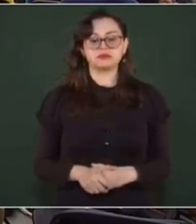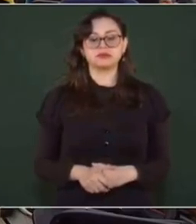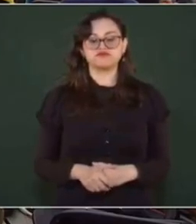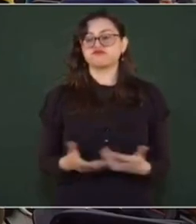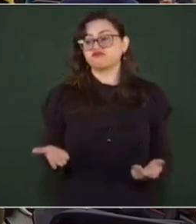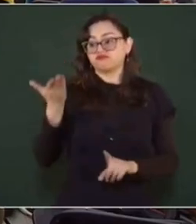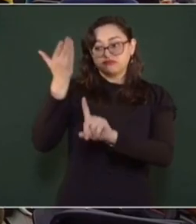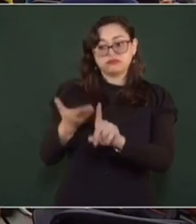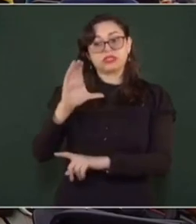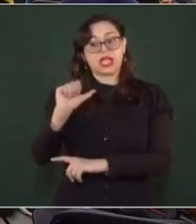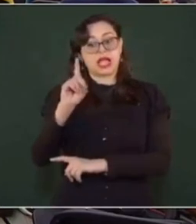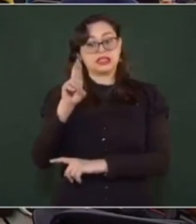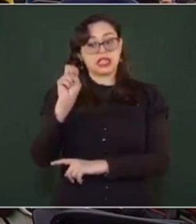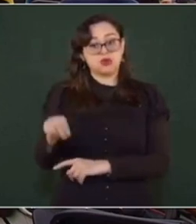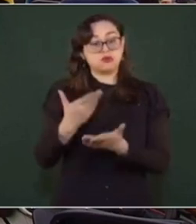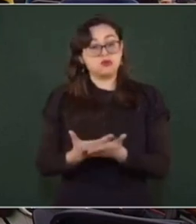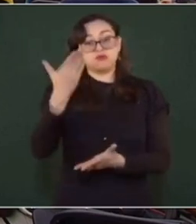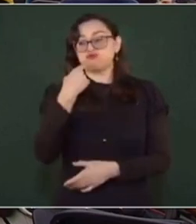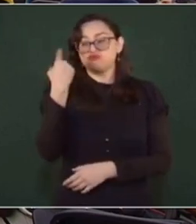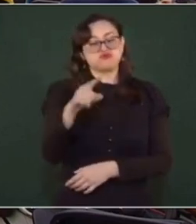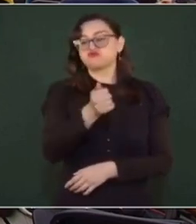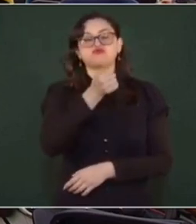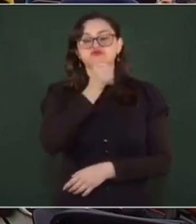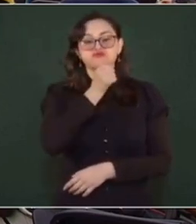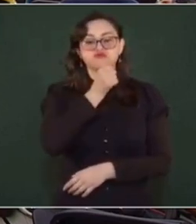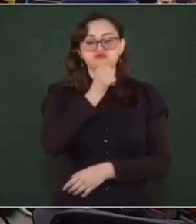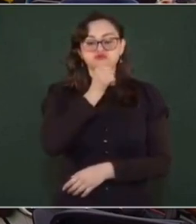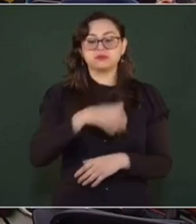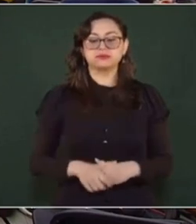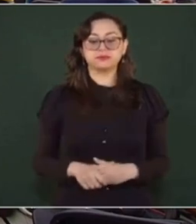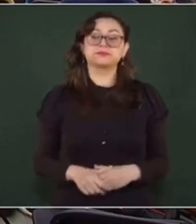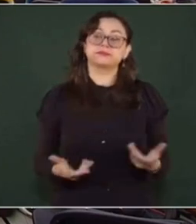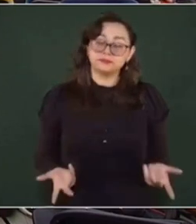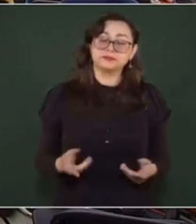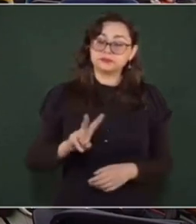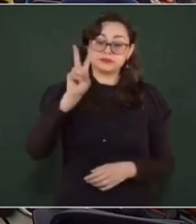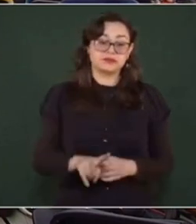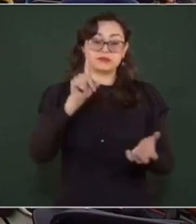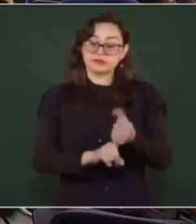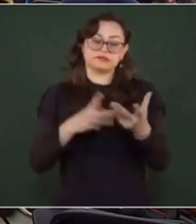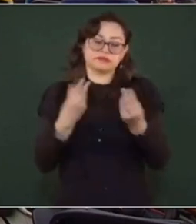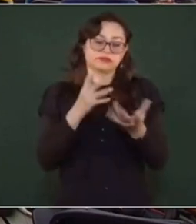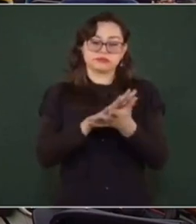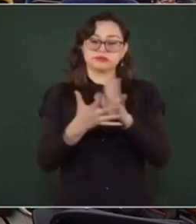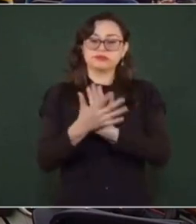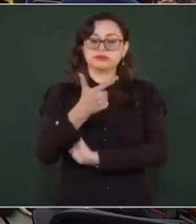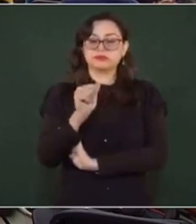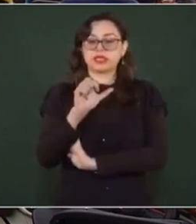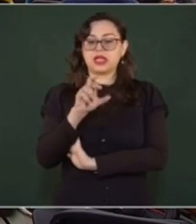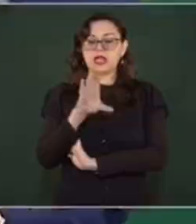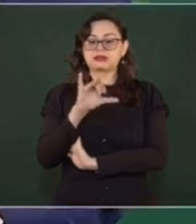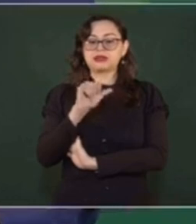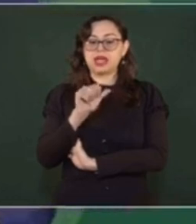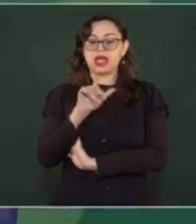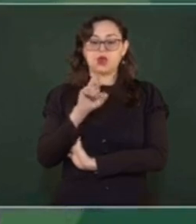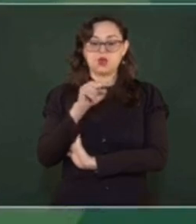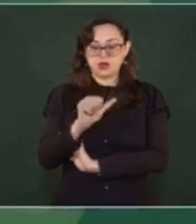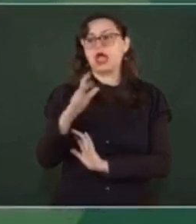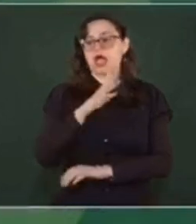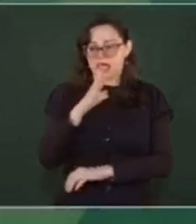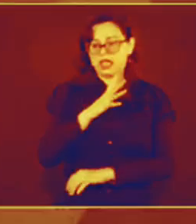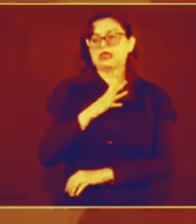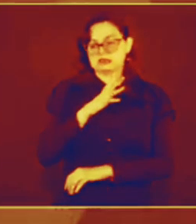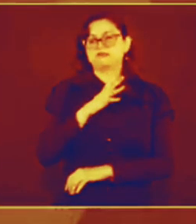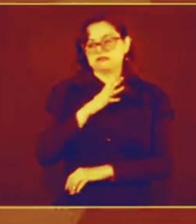particular no hay denuncia. Apúntele bien. Y no se presentaría. de todo esto, de García Luna, si existen implicaciones.